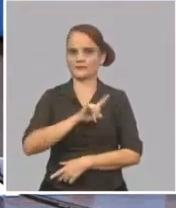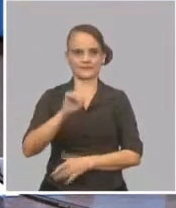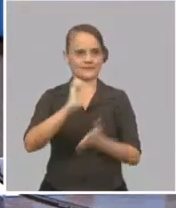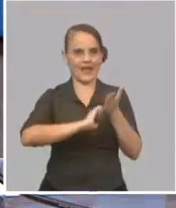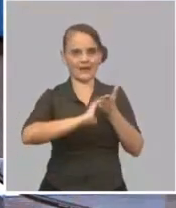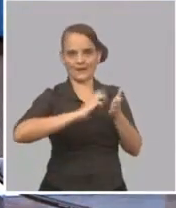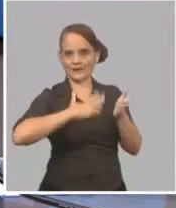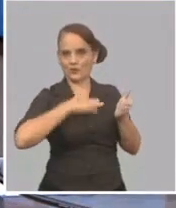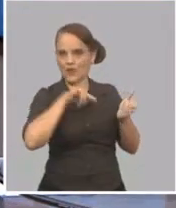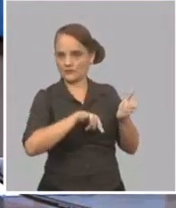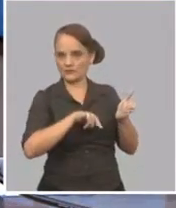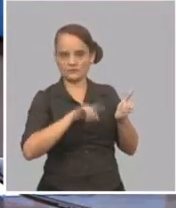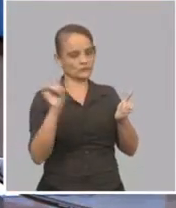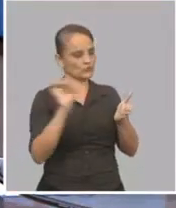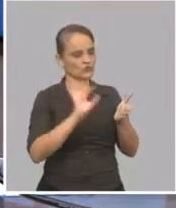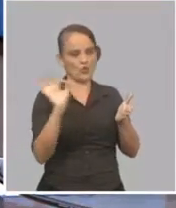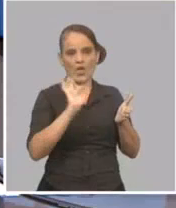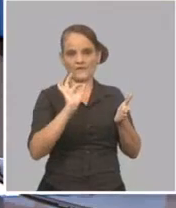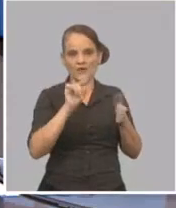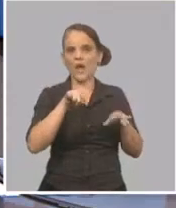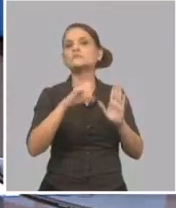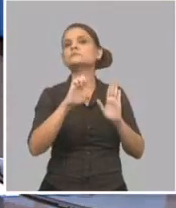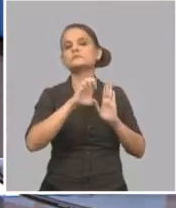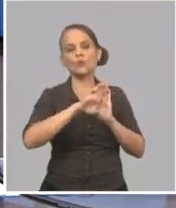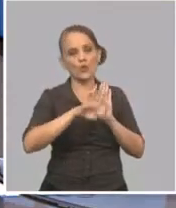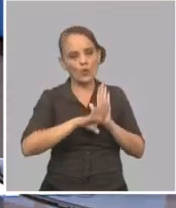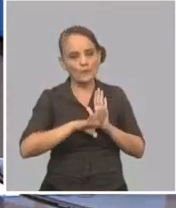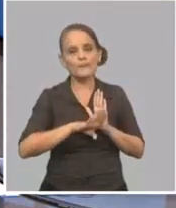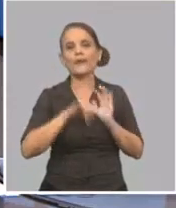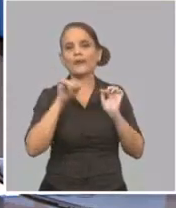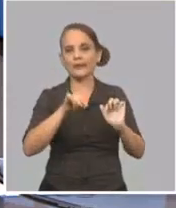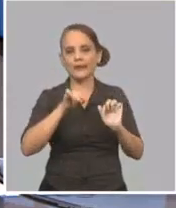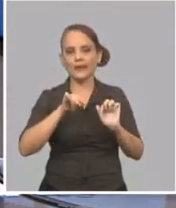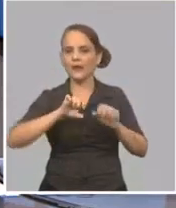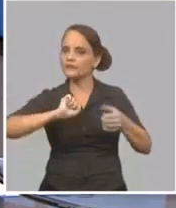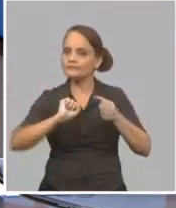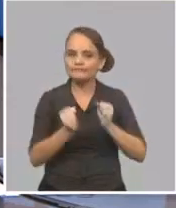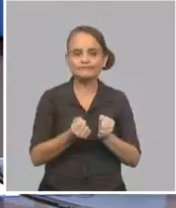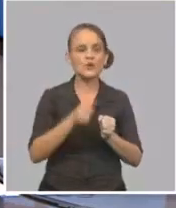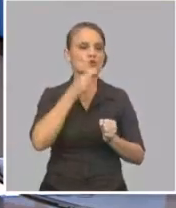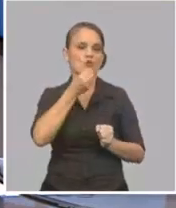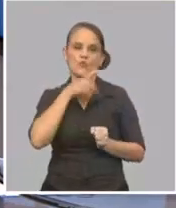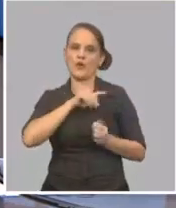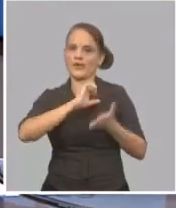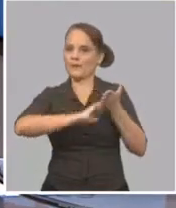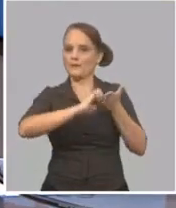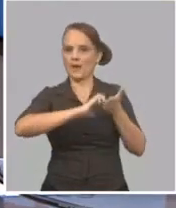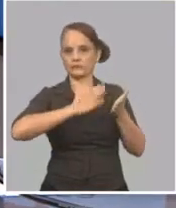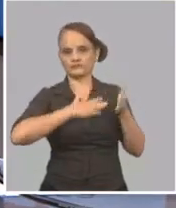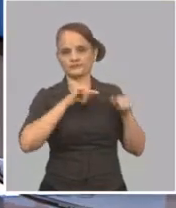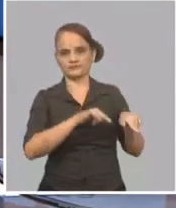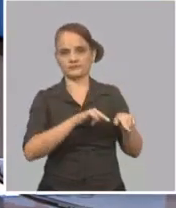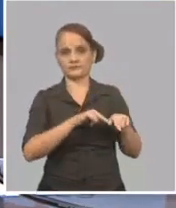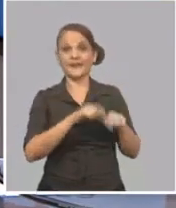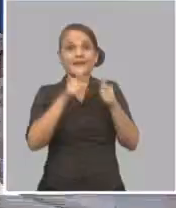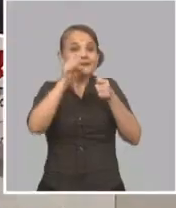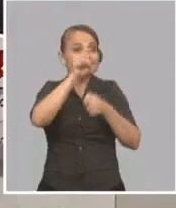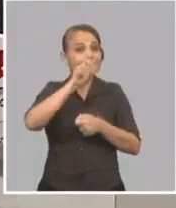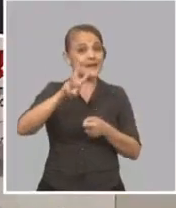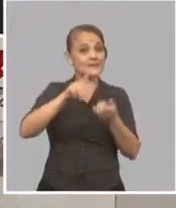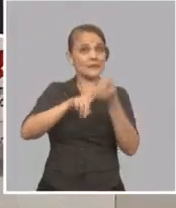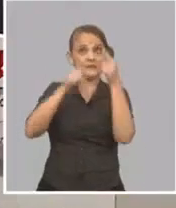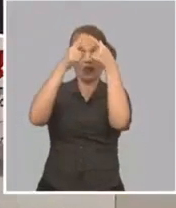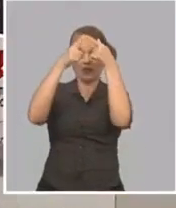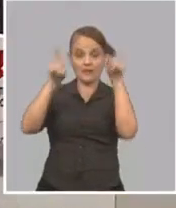algunas medidas que todavía restringen determinadas actividades en esta provincia. El resto de los 13 territorios, incluyendo la